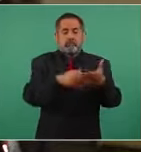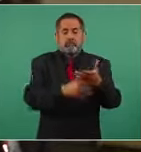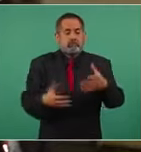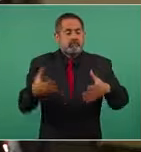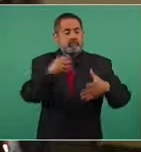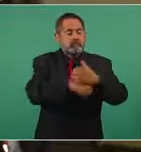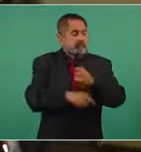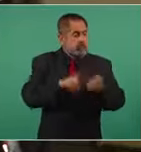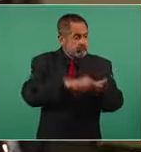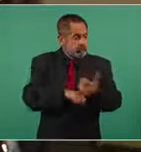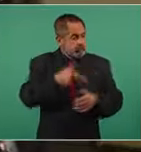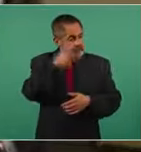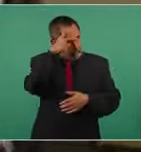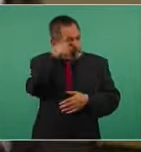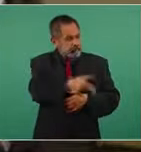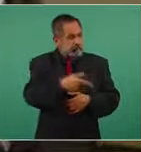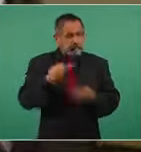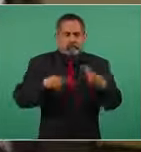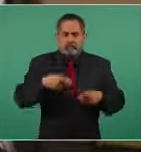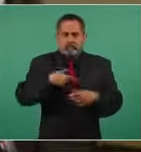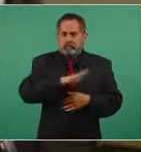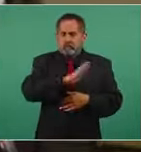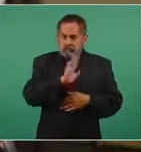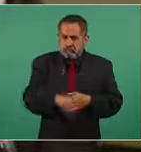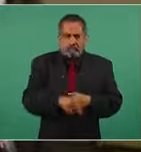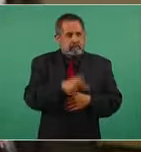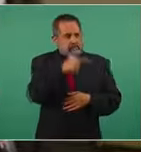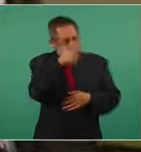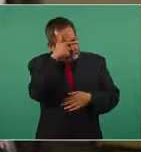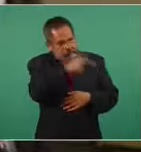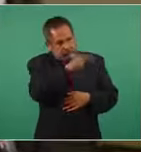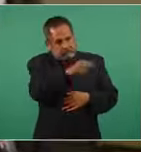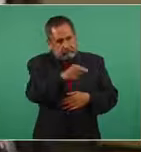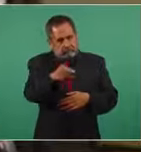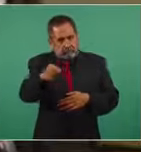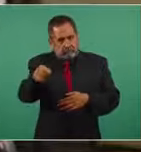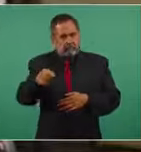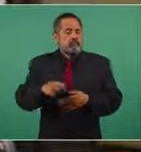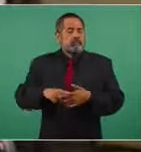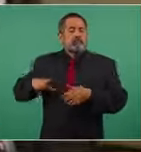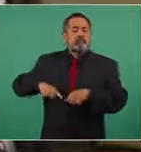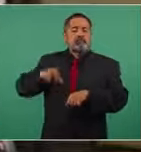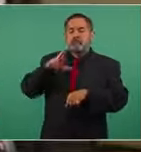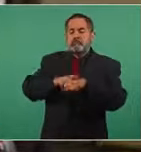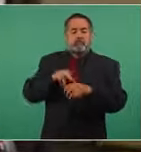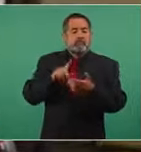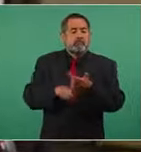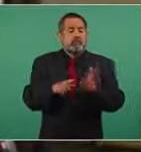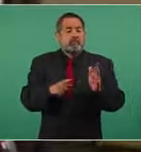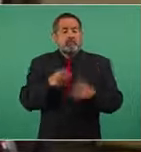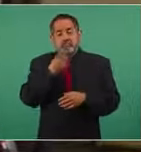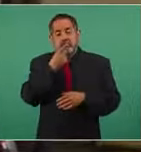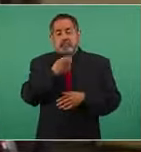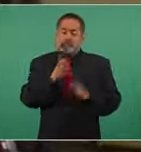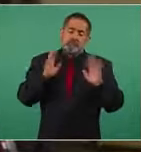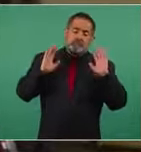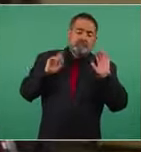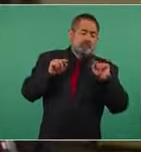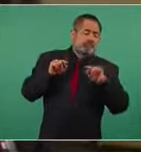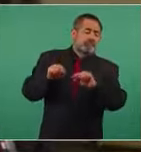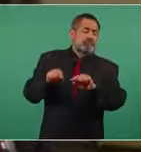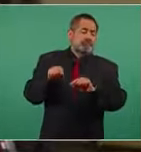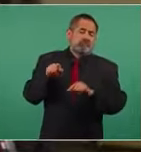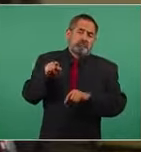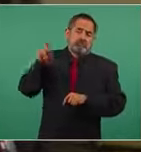desaparecidos y la respuesta del gobernador del Estado de Jalisco pues responsabiliza de la seguridad del Estado pues